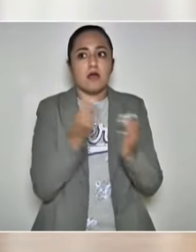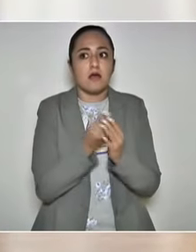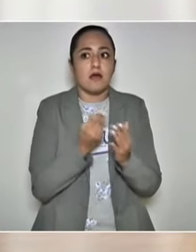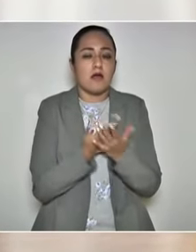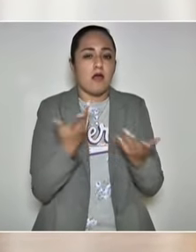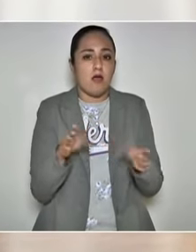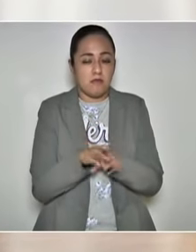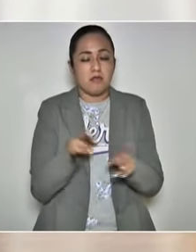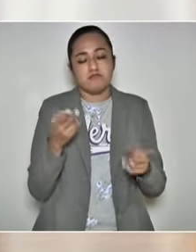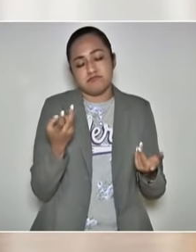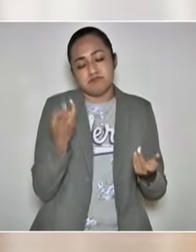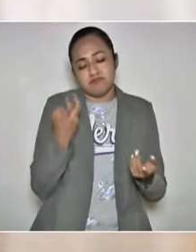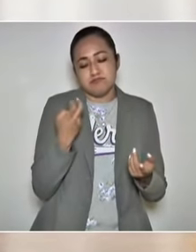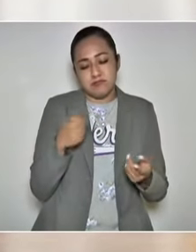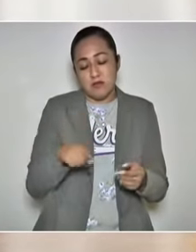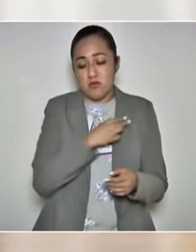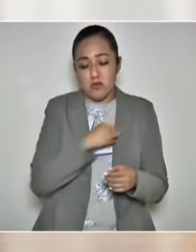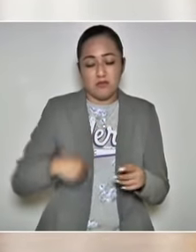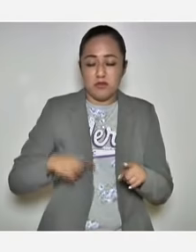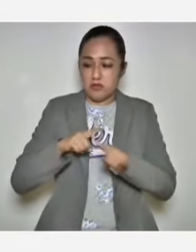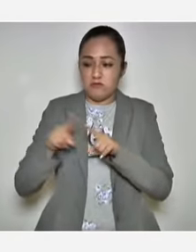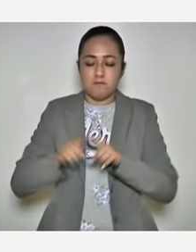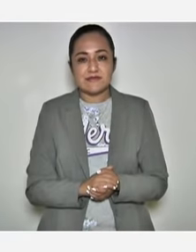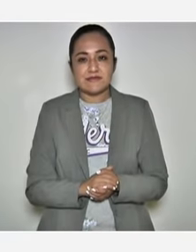de asesinatos o homicidios.